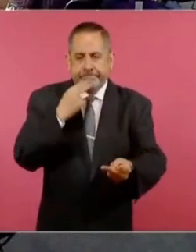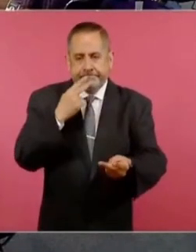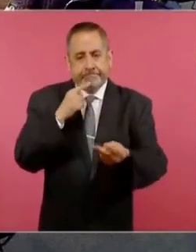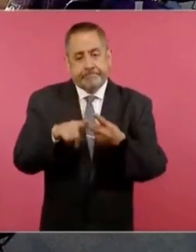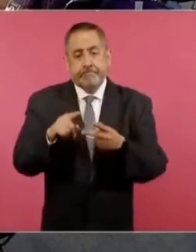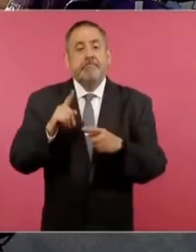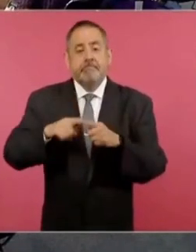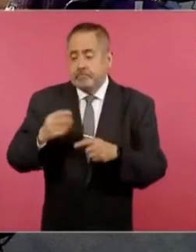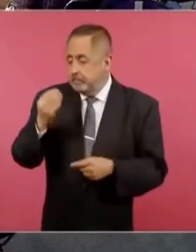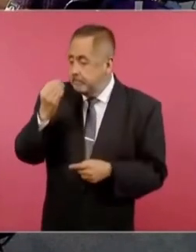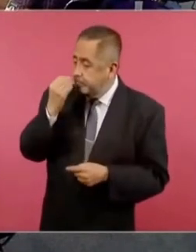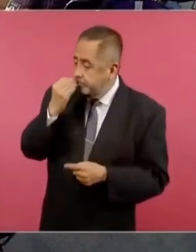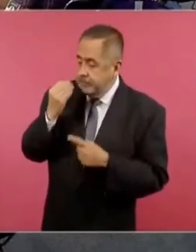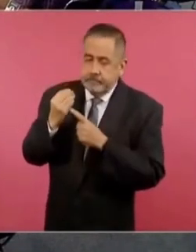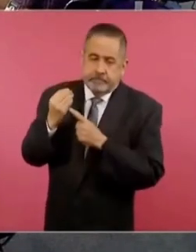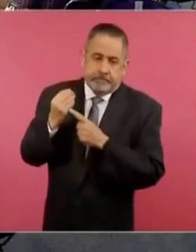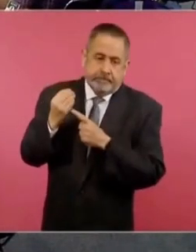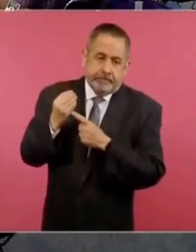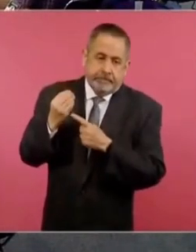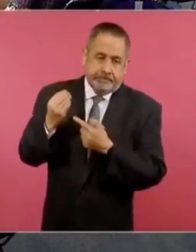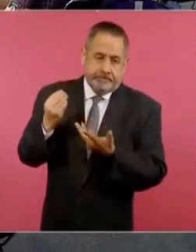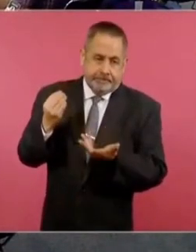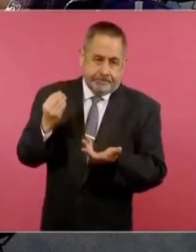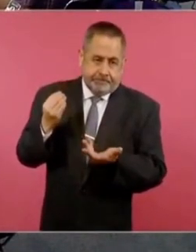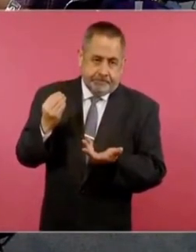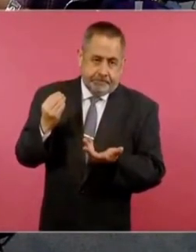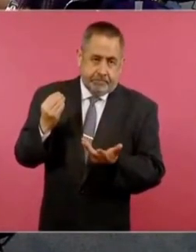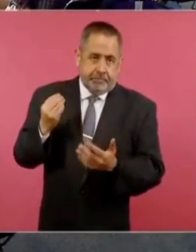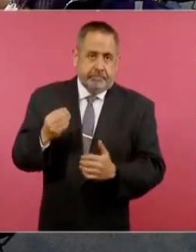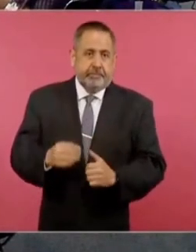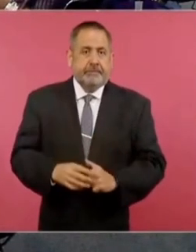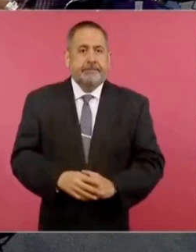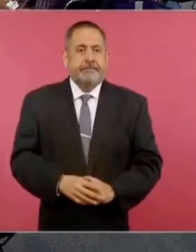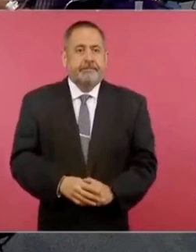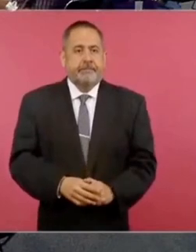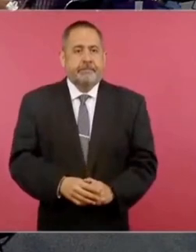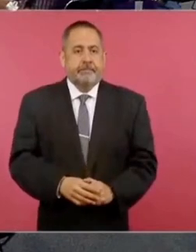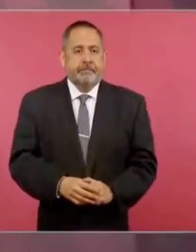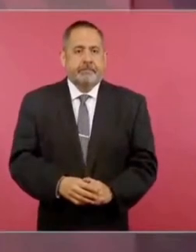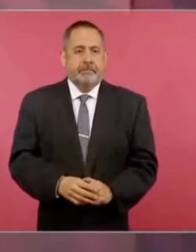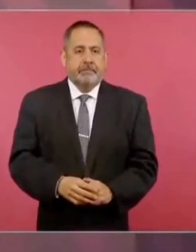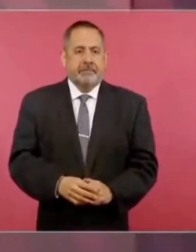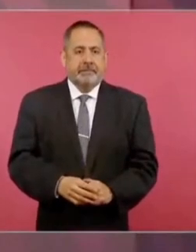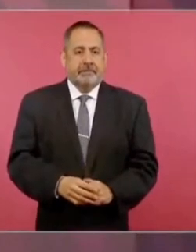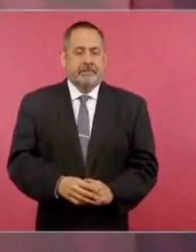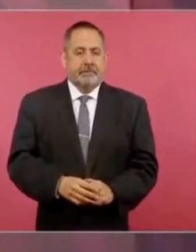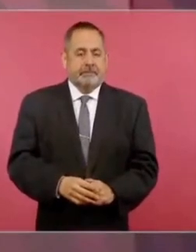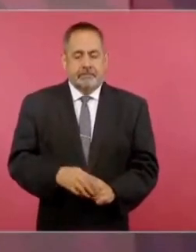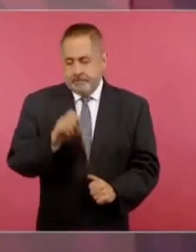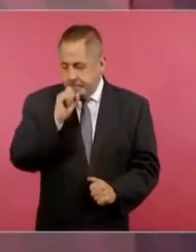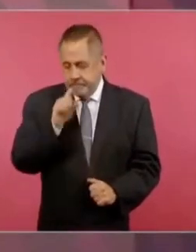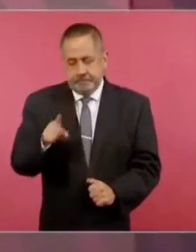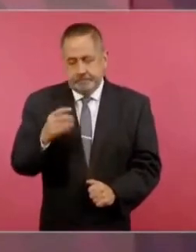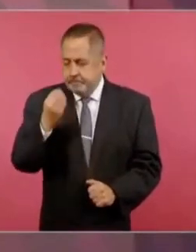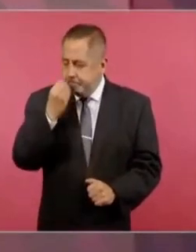también